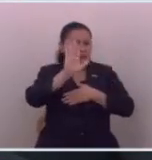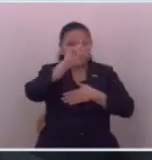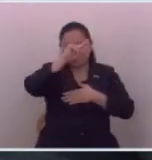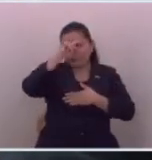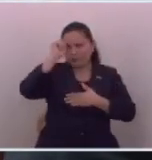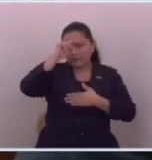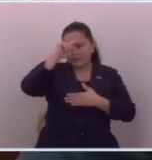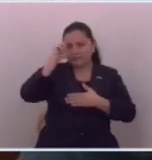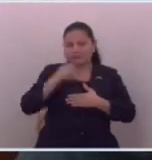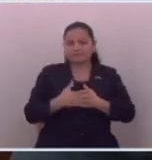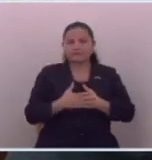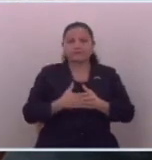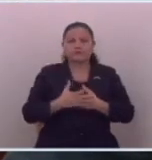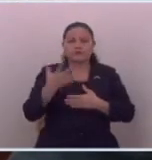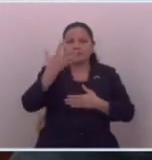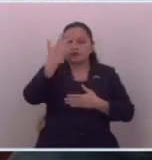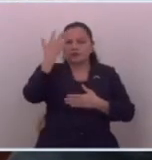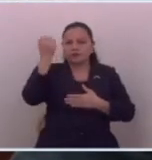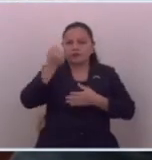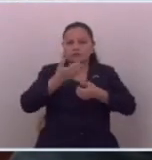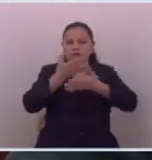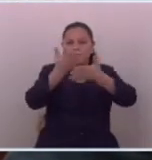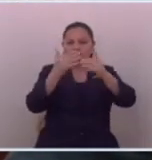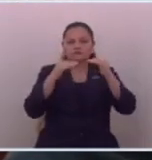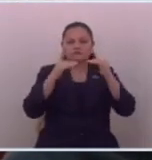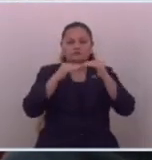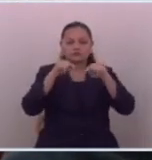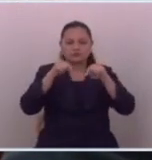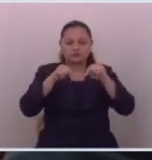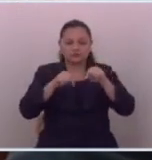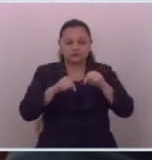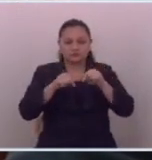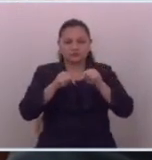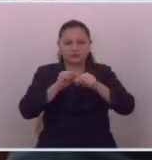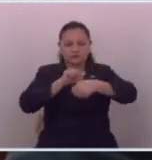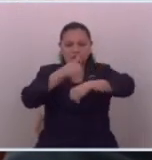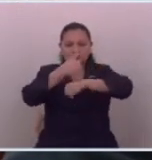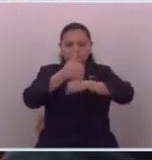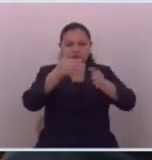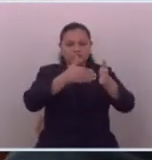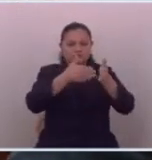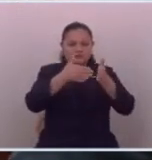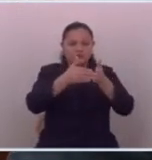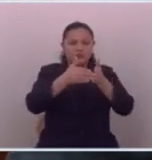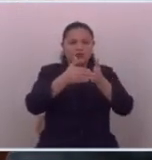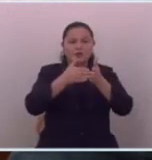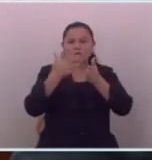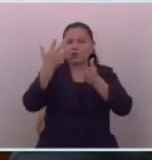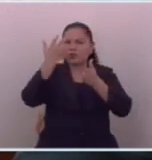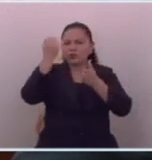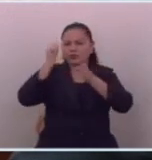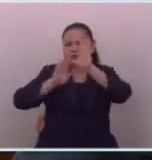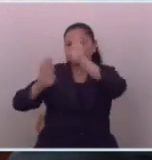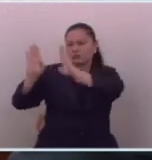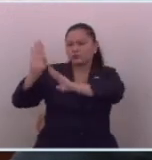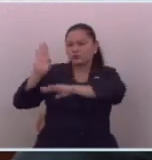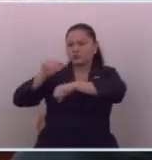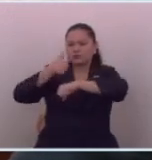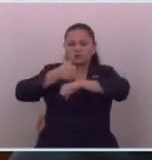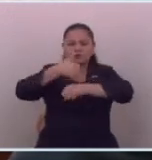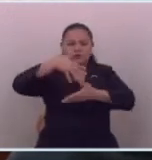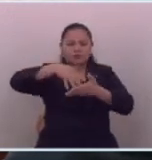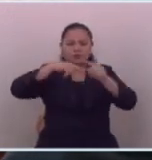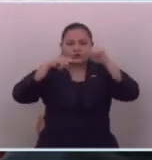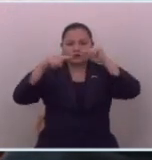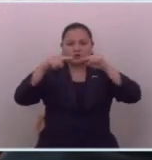trabajo. Es importante decirlo que este marca un presidente importante en este momento de democracia